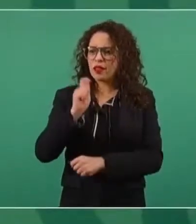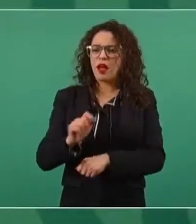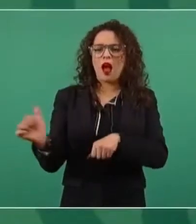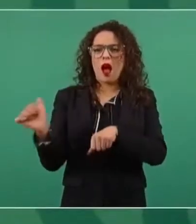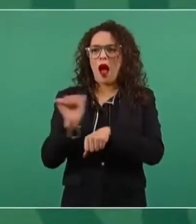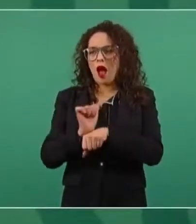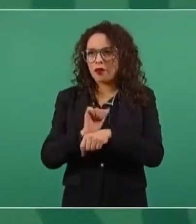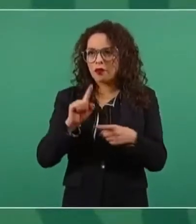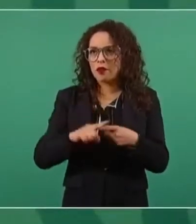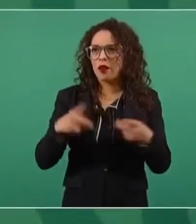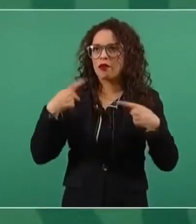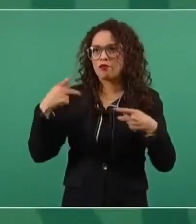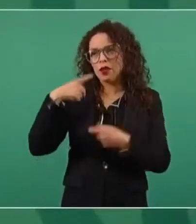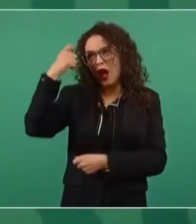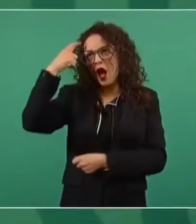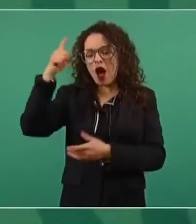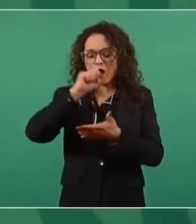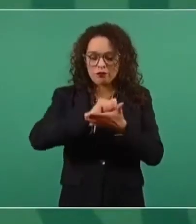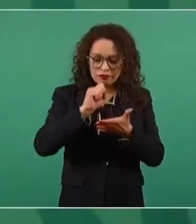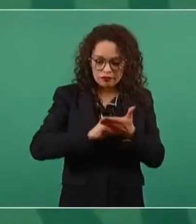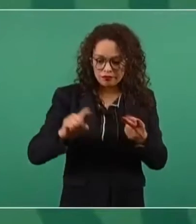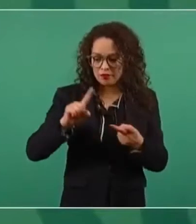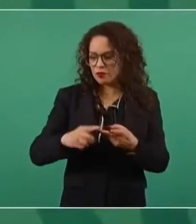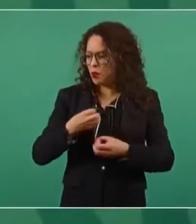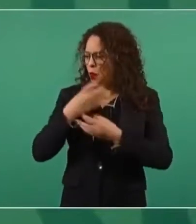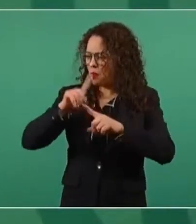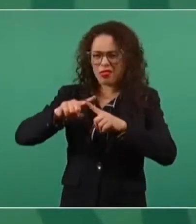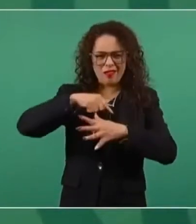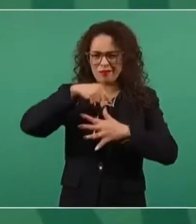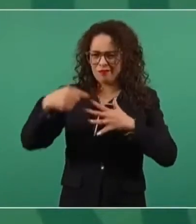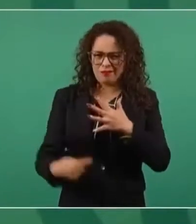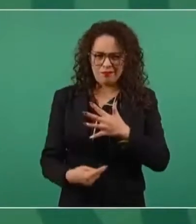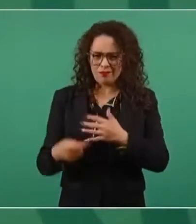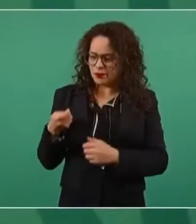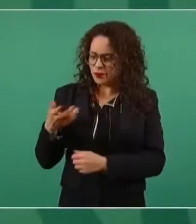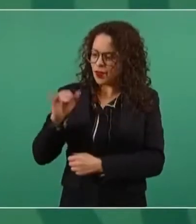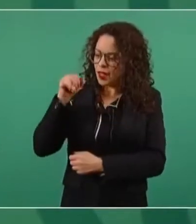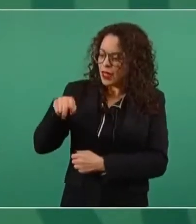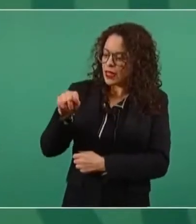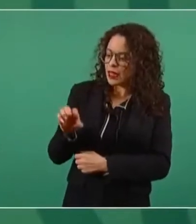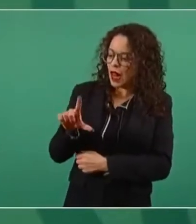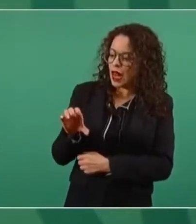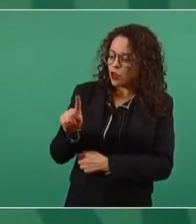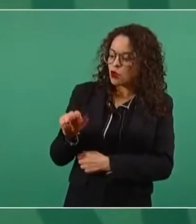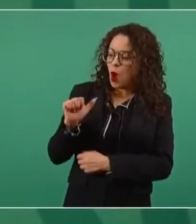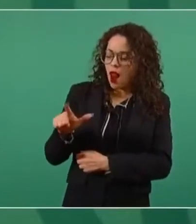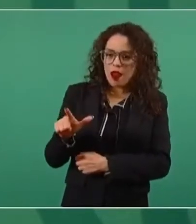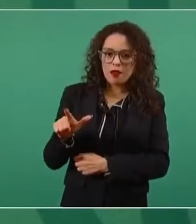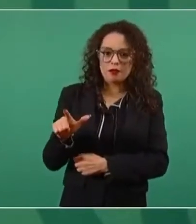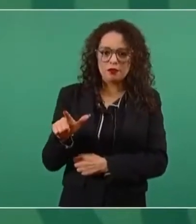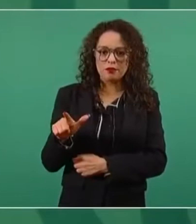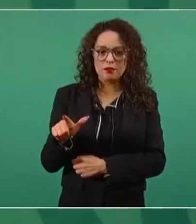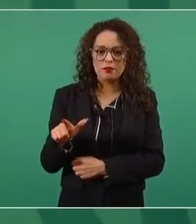escritores que han mostrado